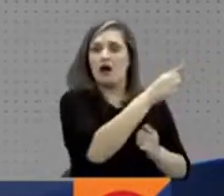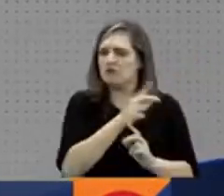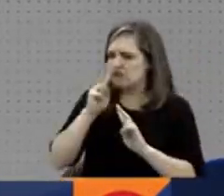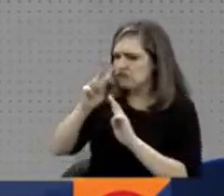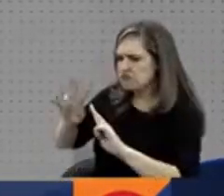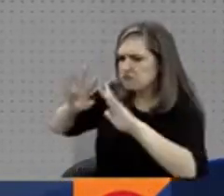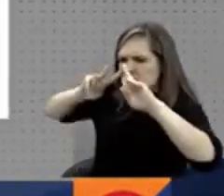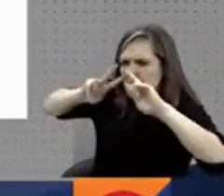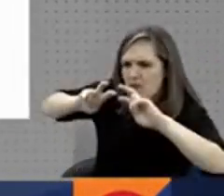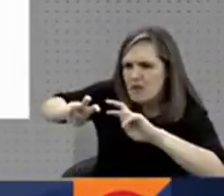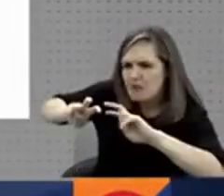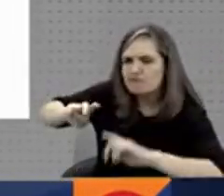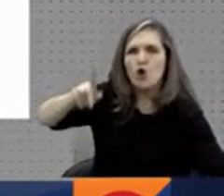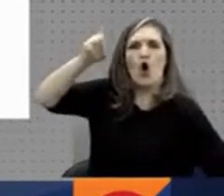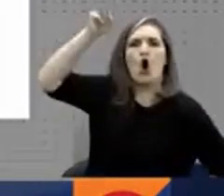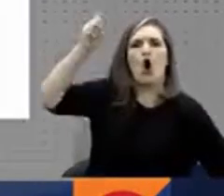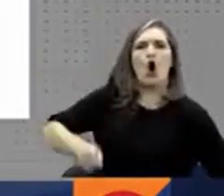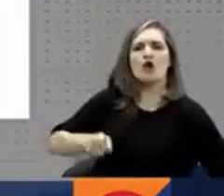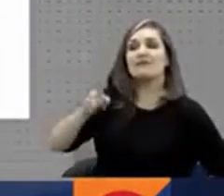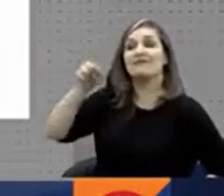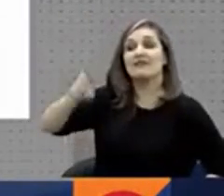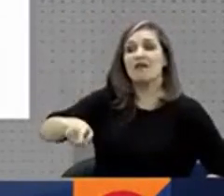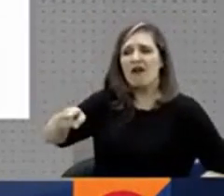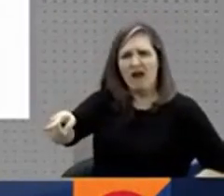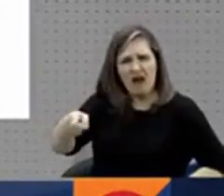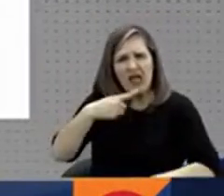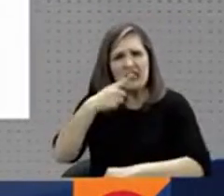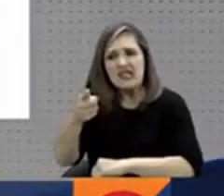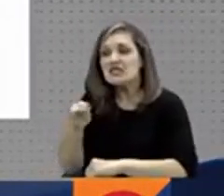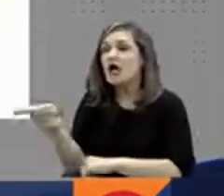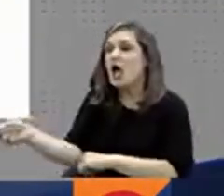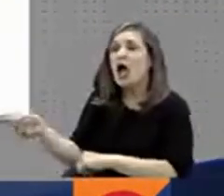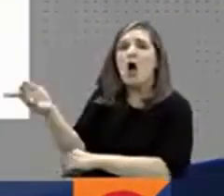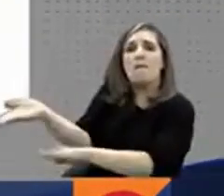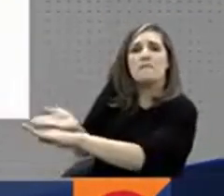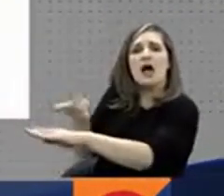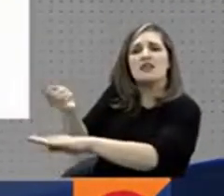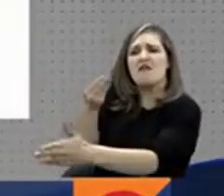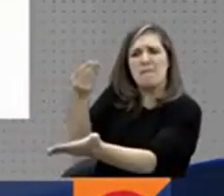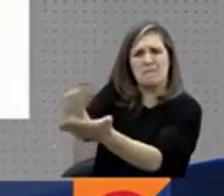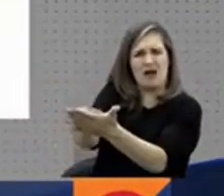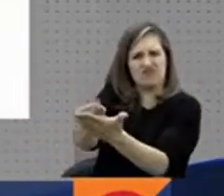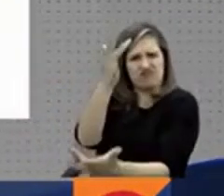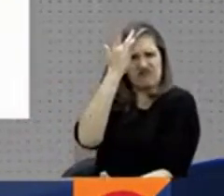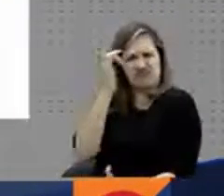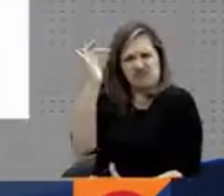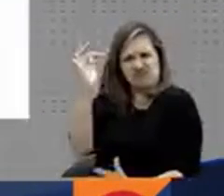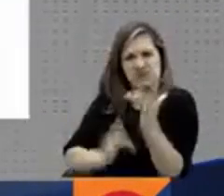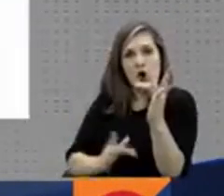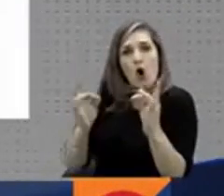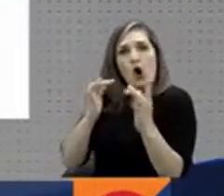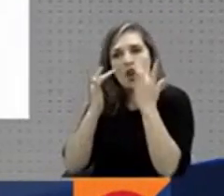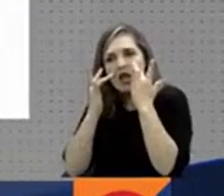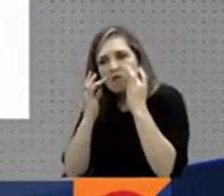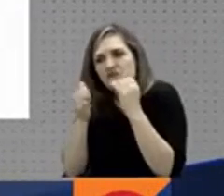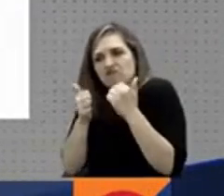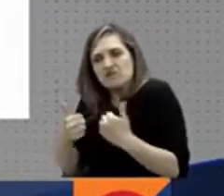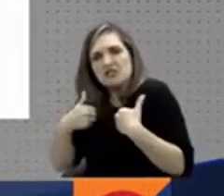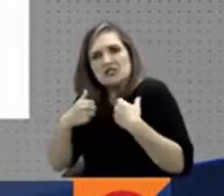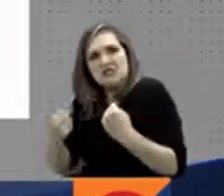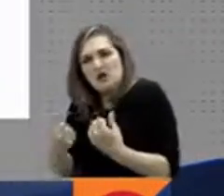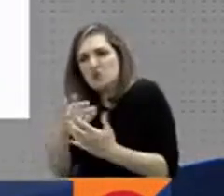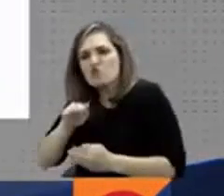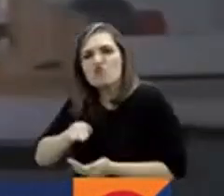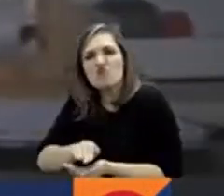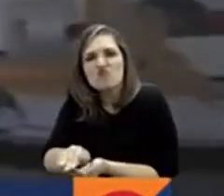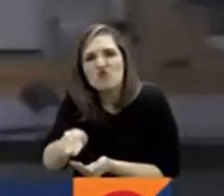adelanten investigaciones sobre el presunto cobro para la asignación de celdas y que adopte un plan para mejorar la higiene del penal y controlar la presencia de